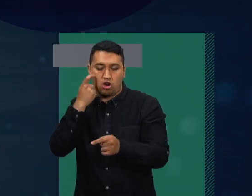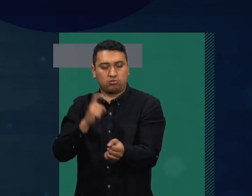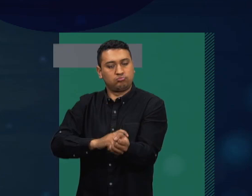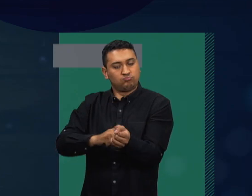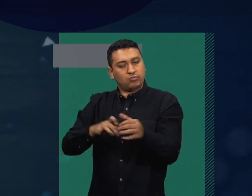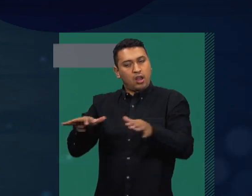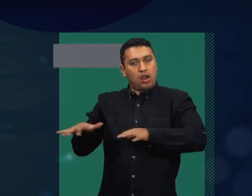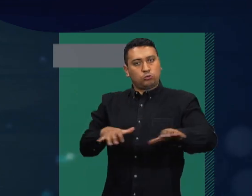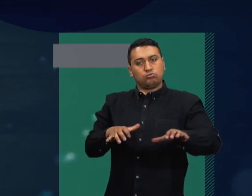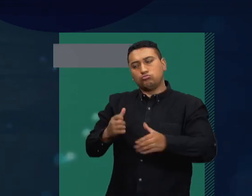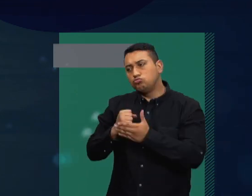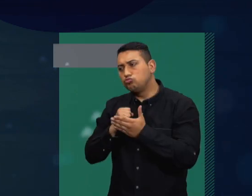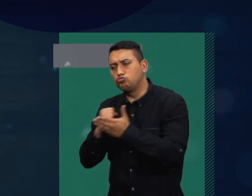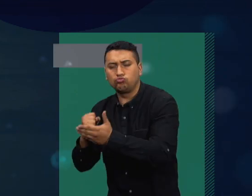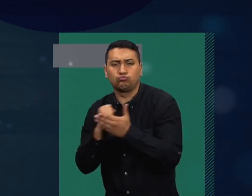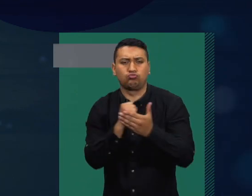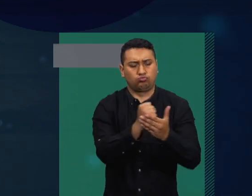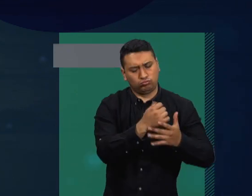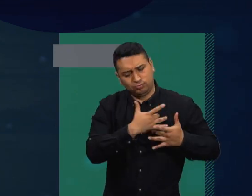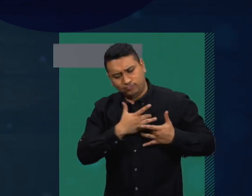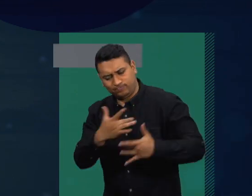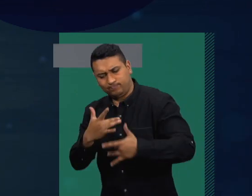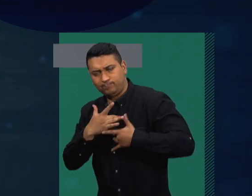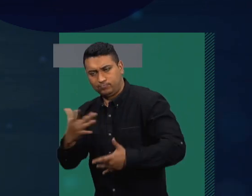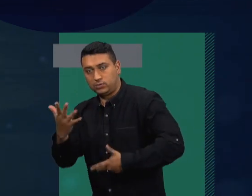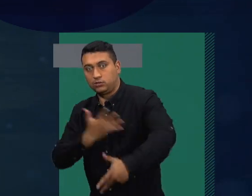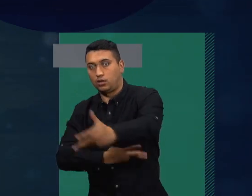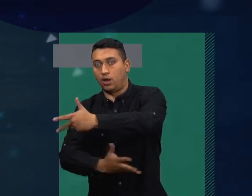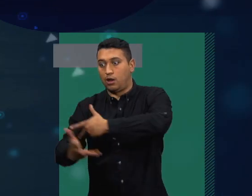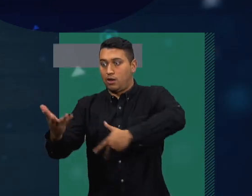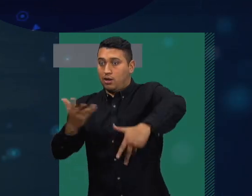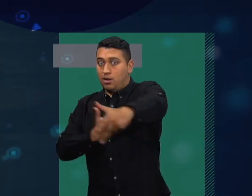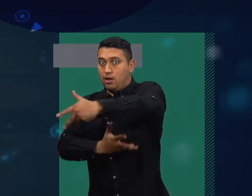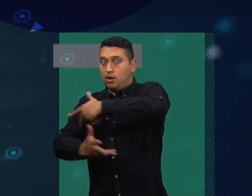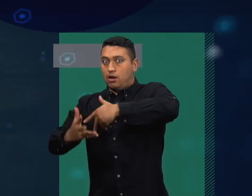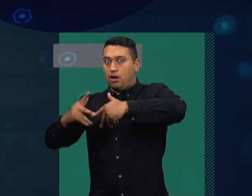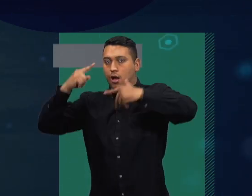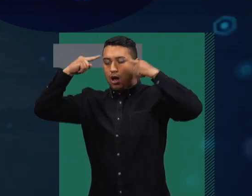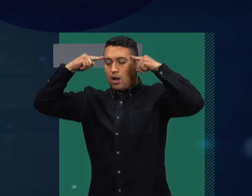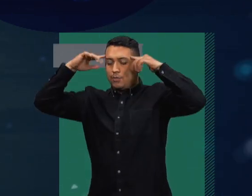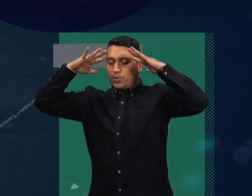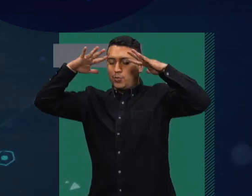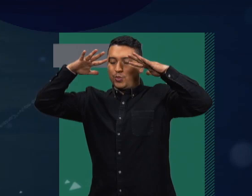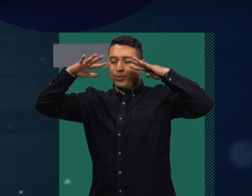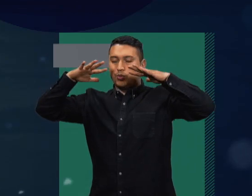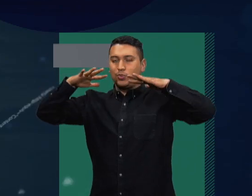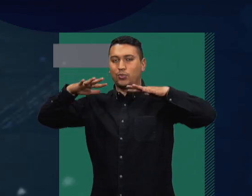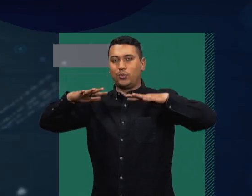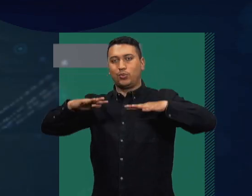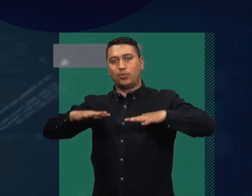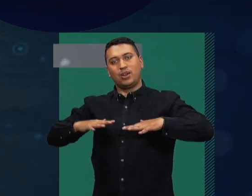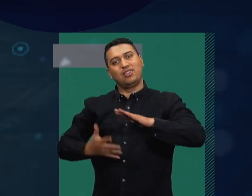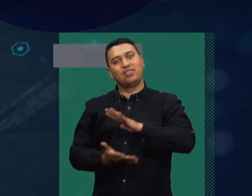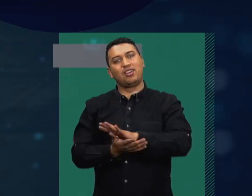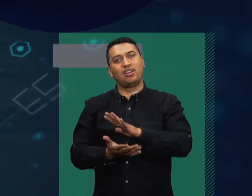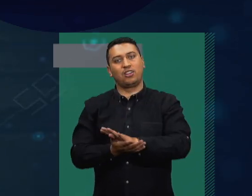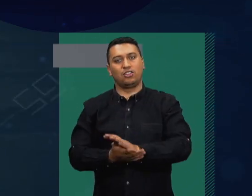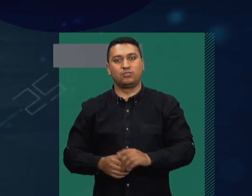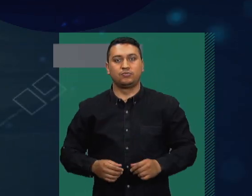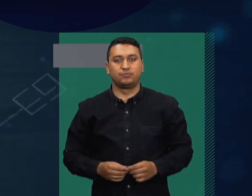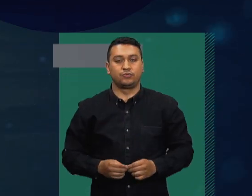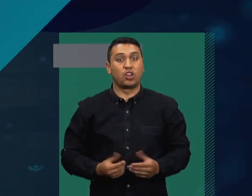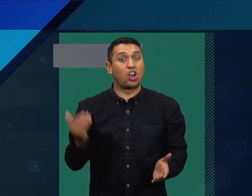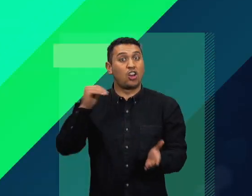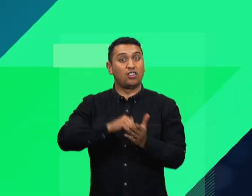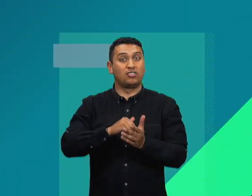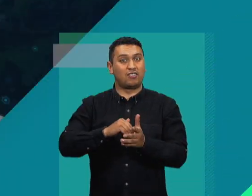generosos y compartimos y ayudamos al que está en sufrimiento también nuestra salud mental, porque dejamos de preocuparnos egoístamente por nuestras limitaciones y